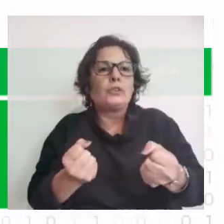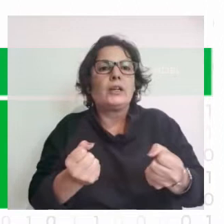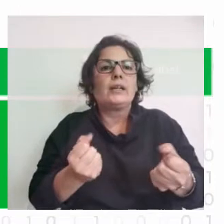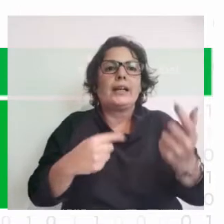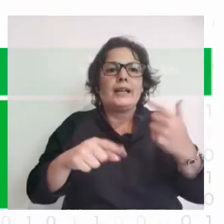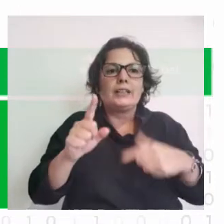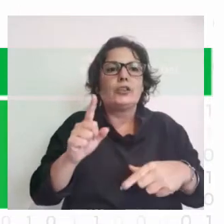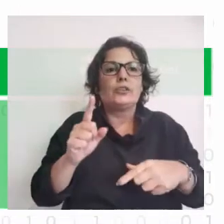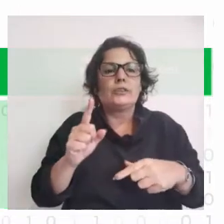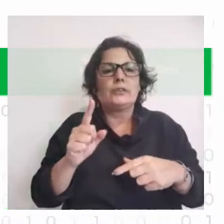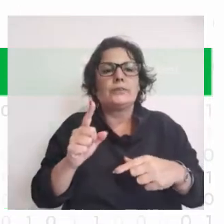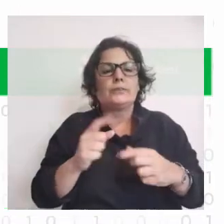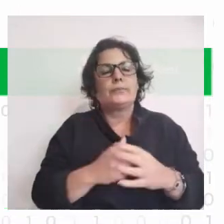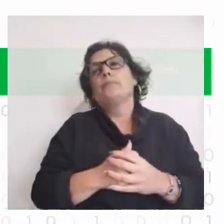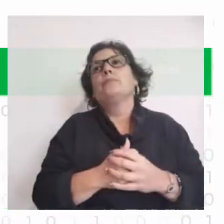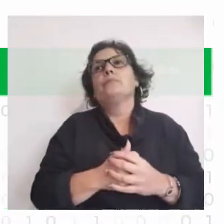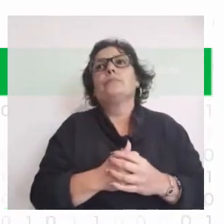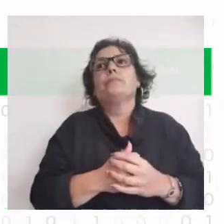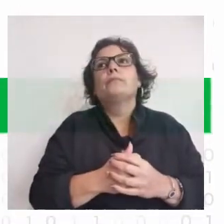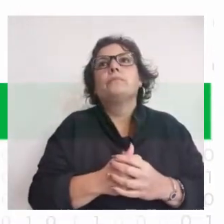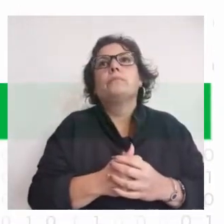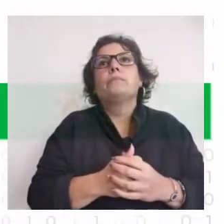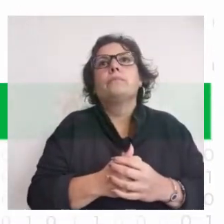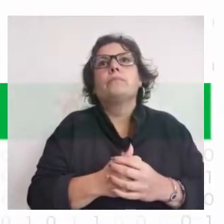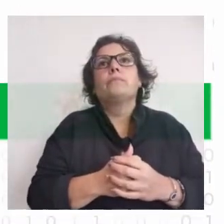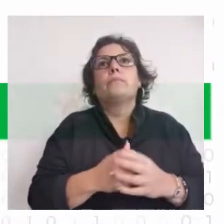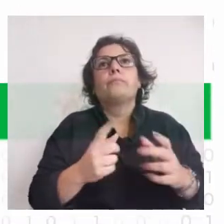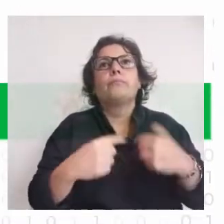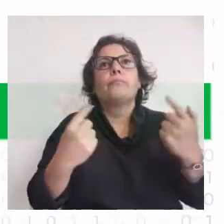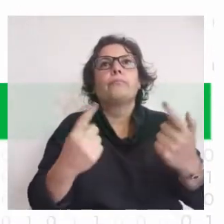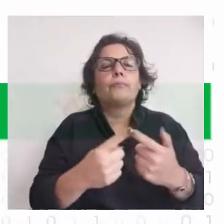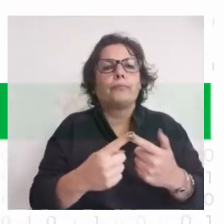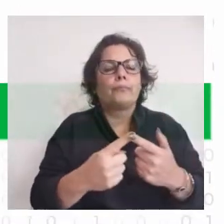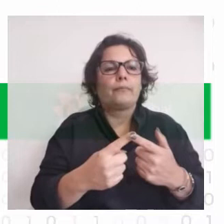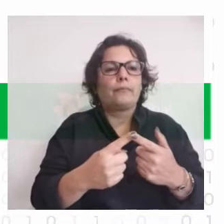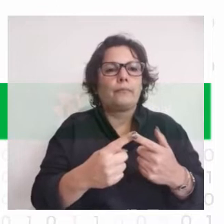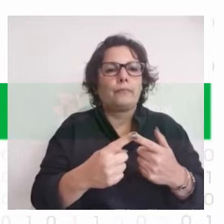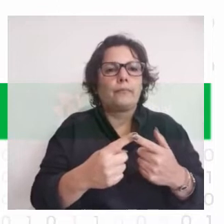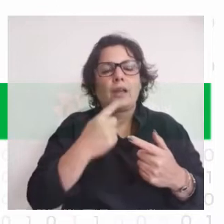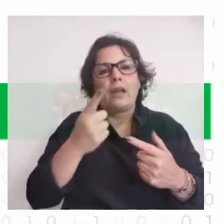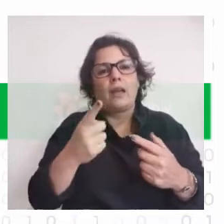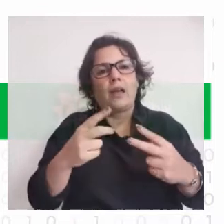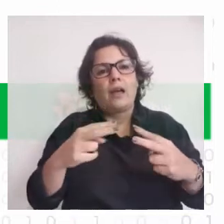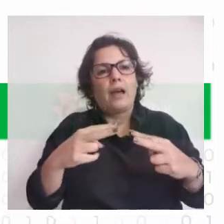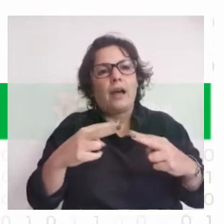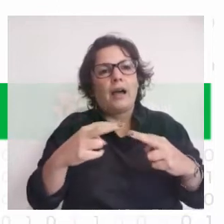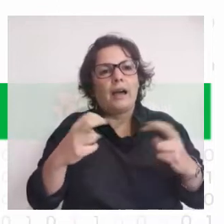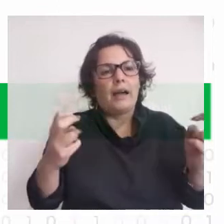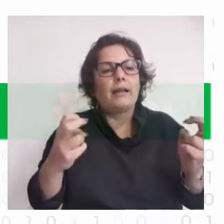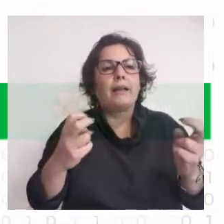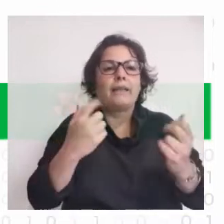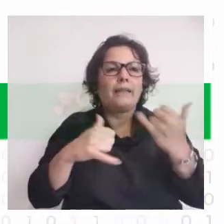EUGE, si querés contar un poco más. Sí, nosotros comenzamos haciendo análisis de los datos,